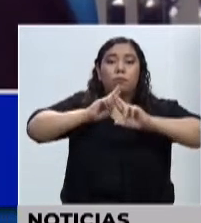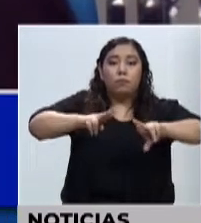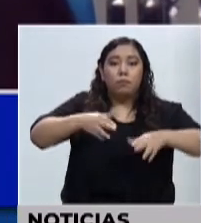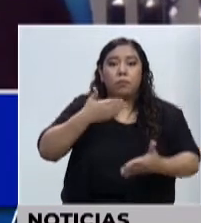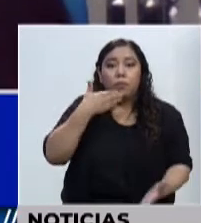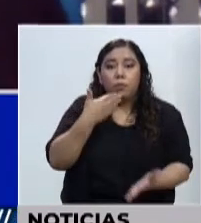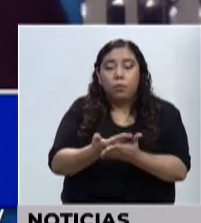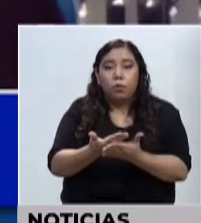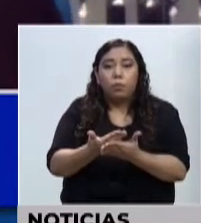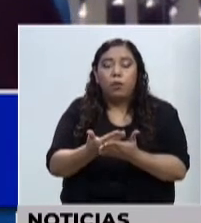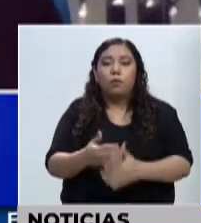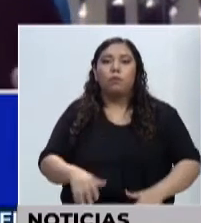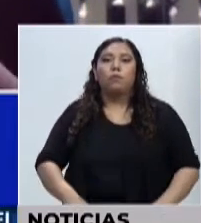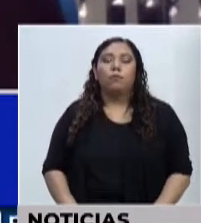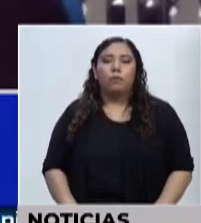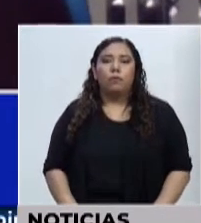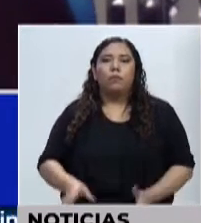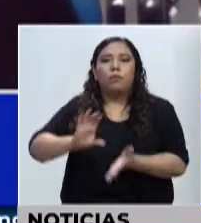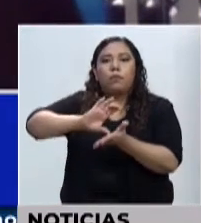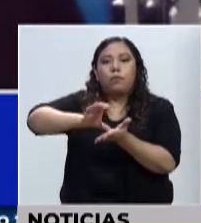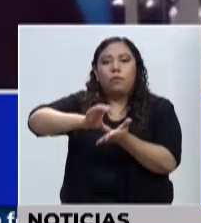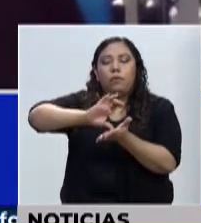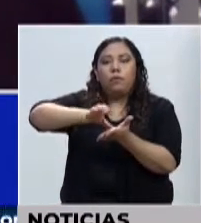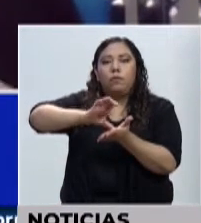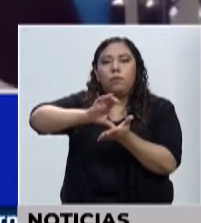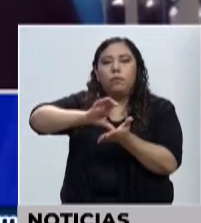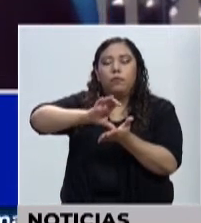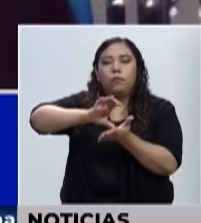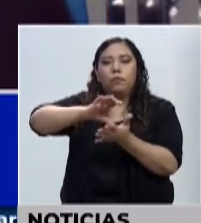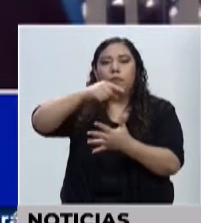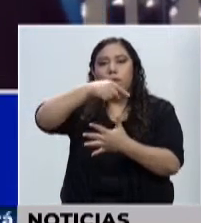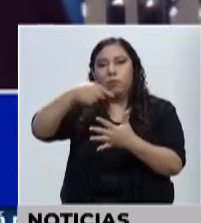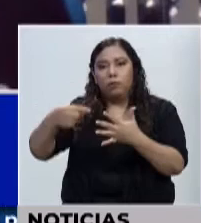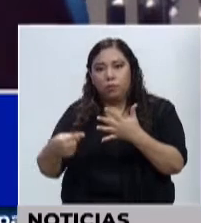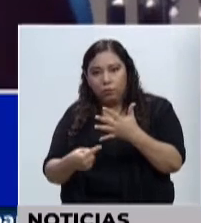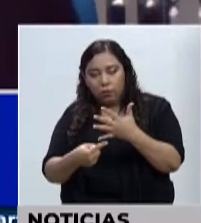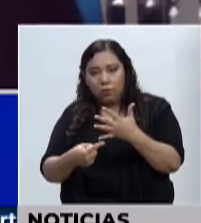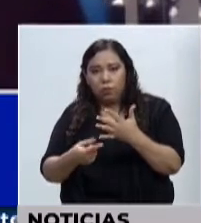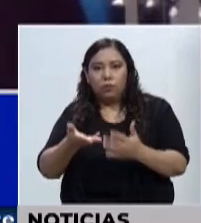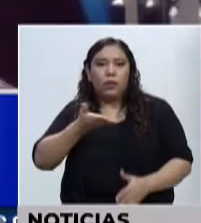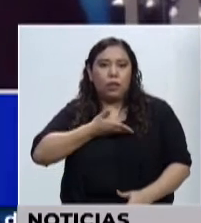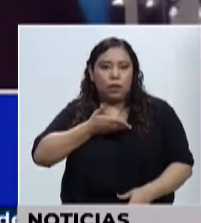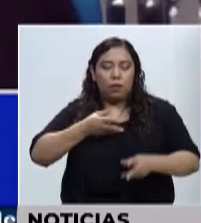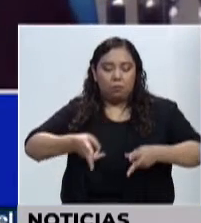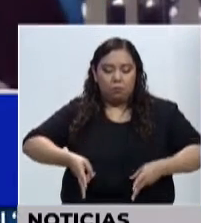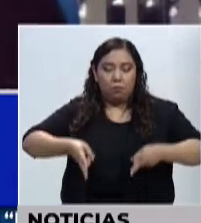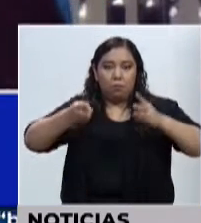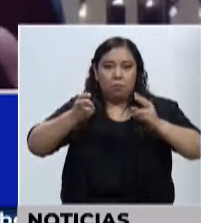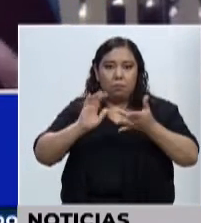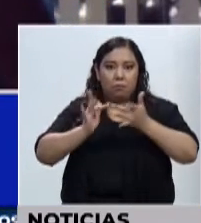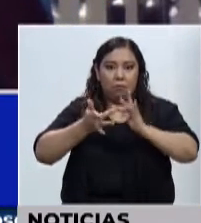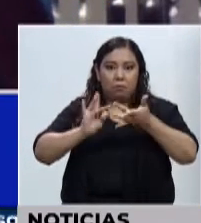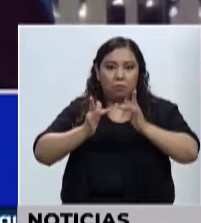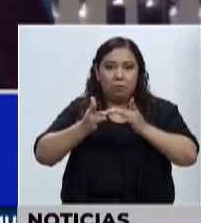desarrollar cinco cursos propios ya de la escuela montados en la plataforma de la escuela, como les digo yo, hechos en los dos.